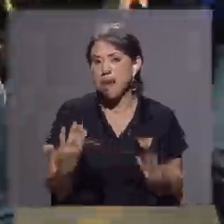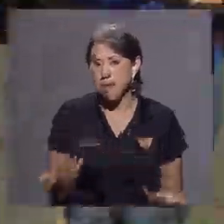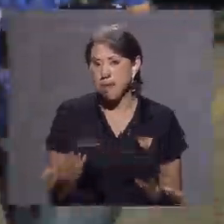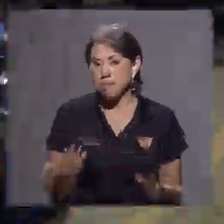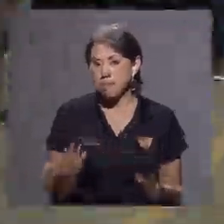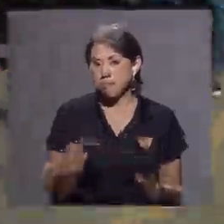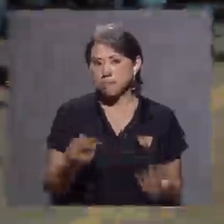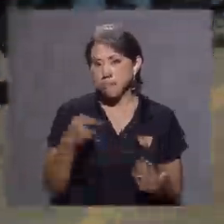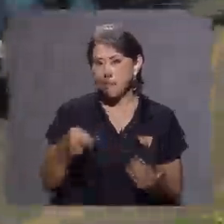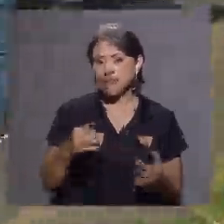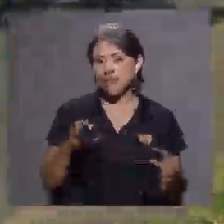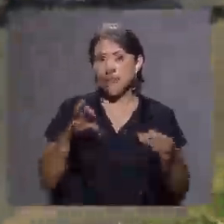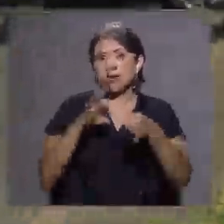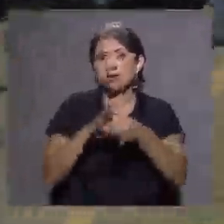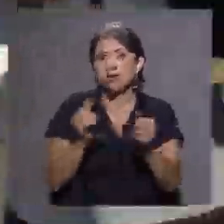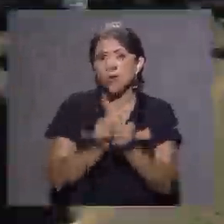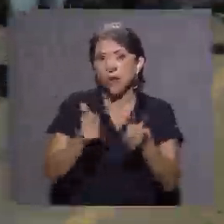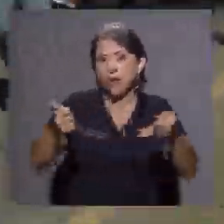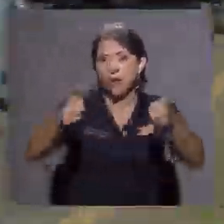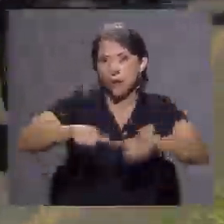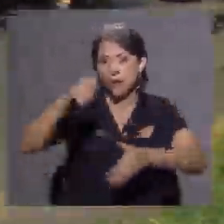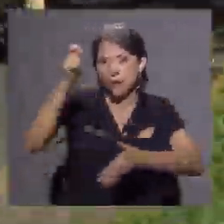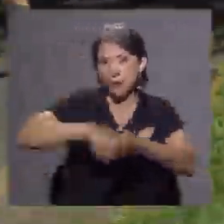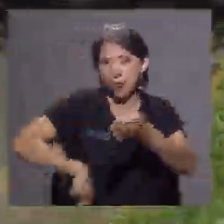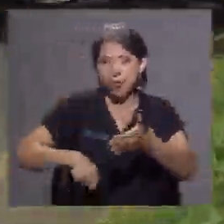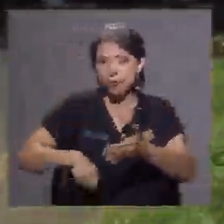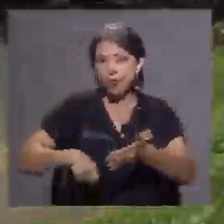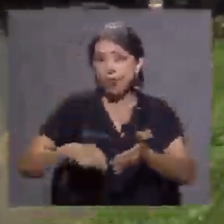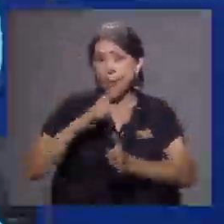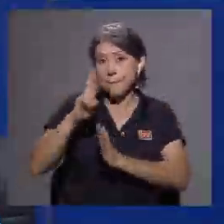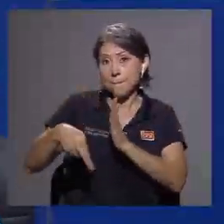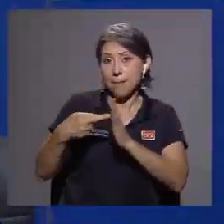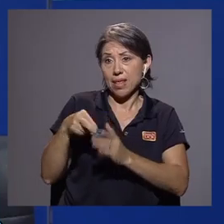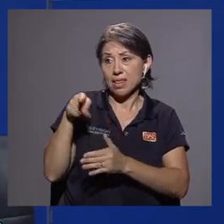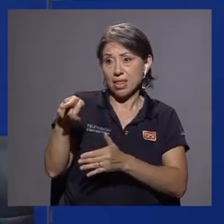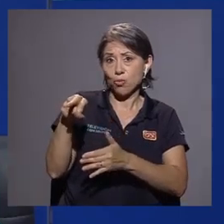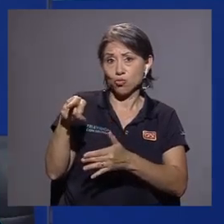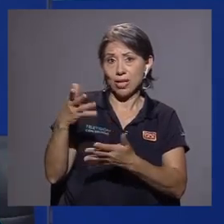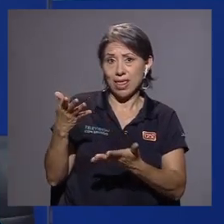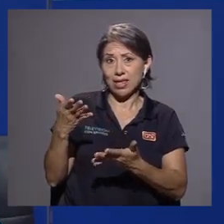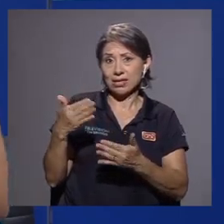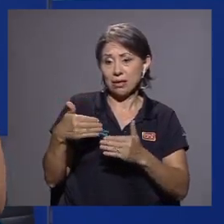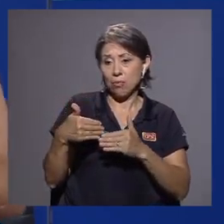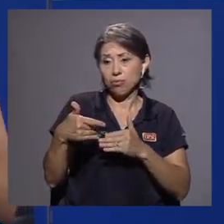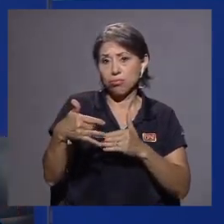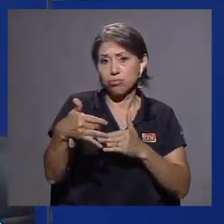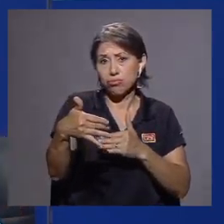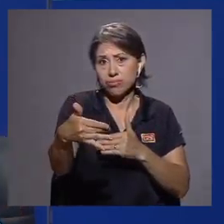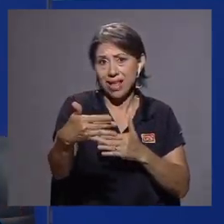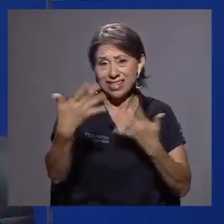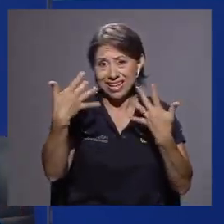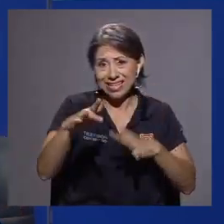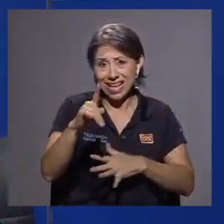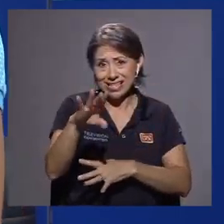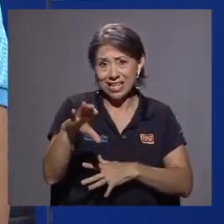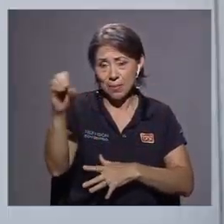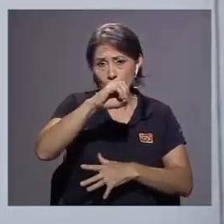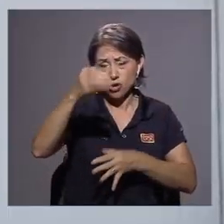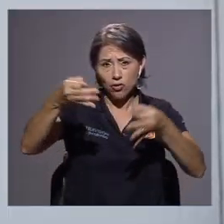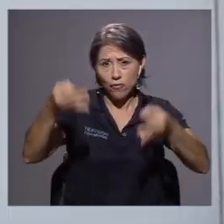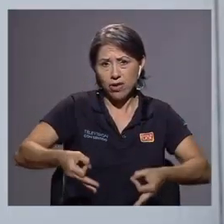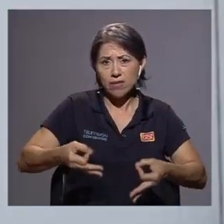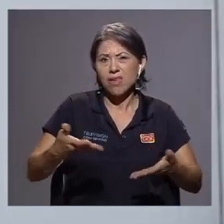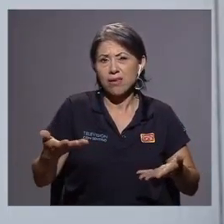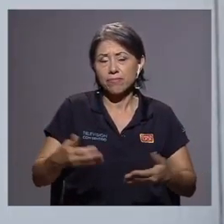año en relación con el acuerdo que se firmó? ¿Cuál va a ser el papel de ustedes de aquí a que ya ese acuerdo quede 100% en firme?